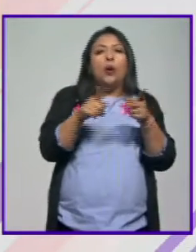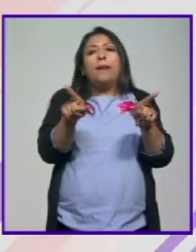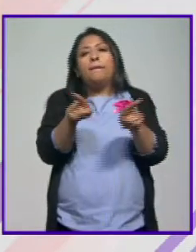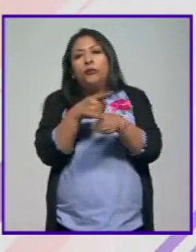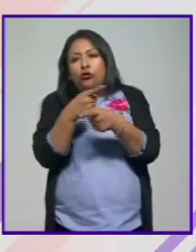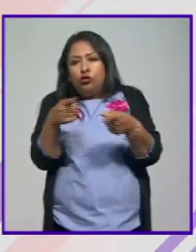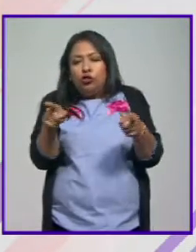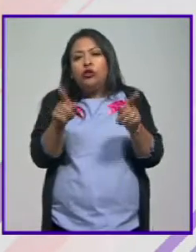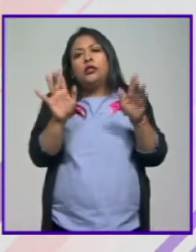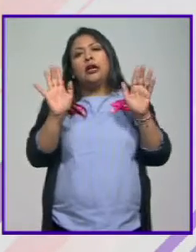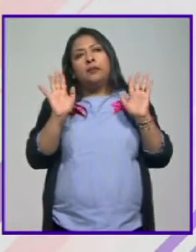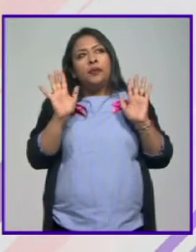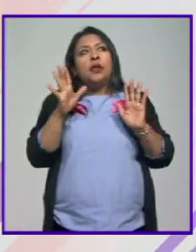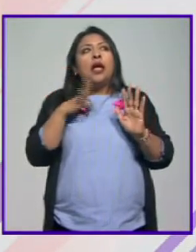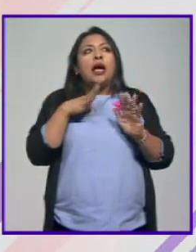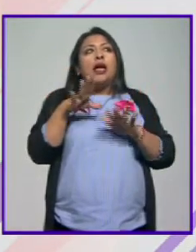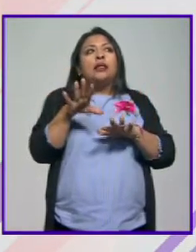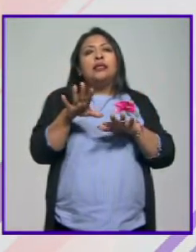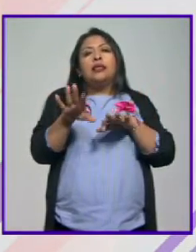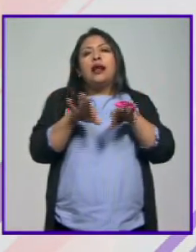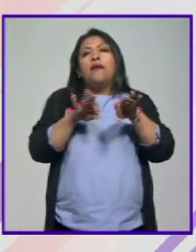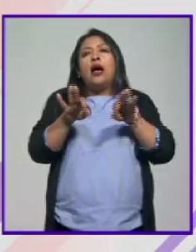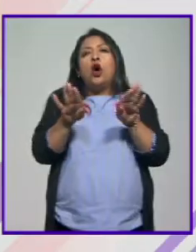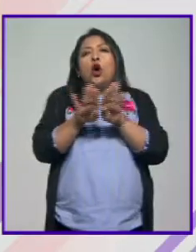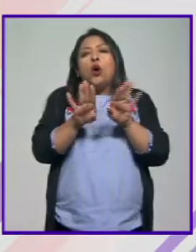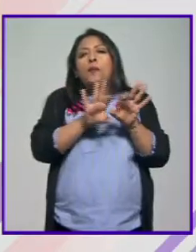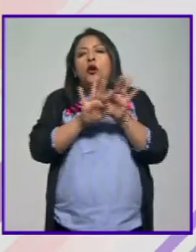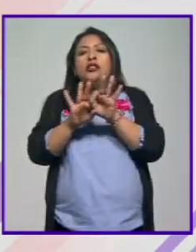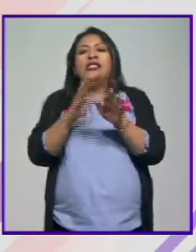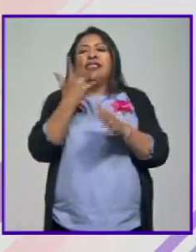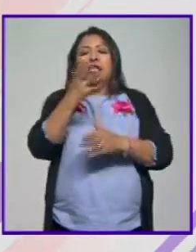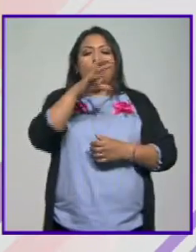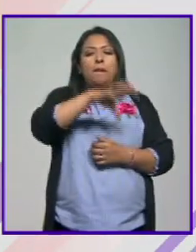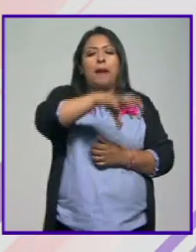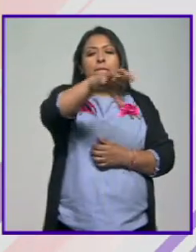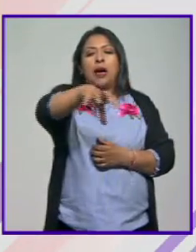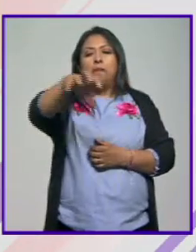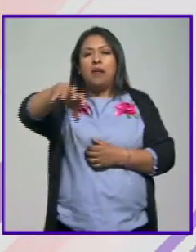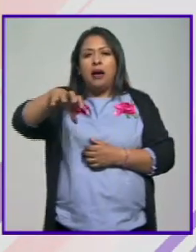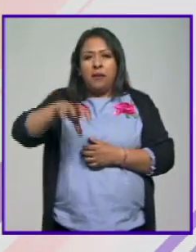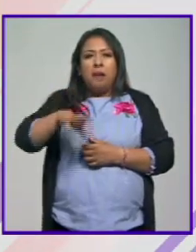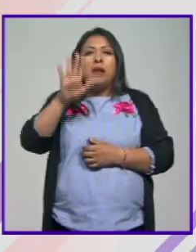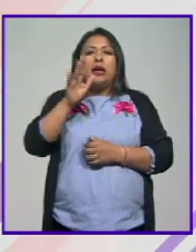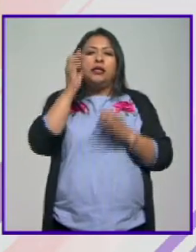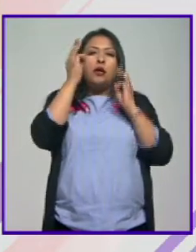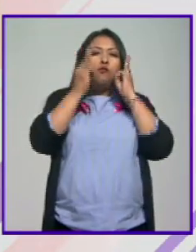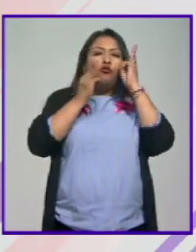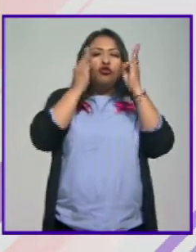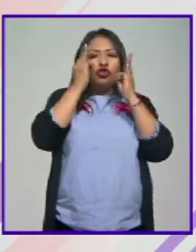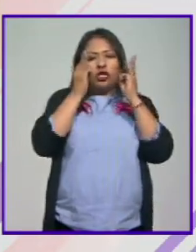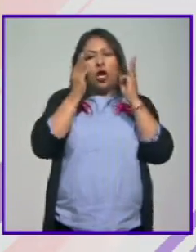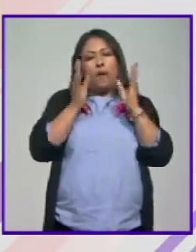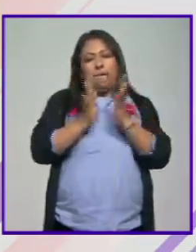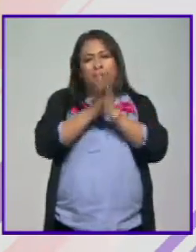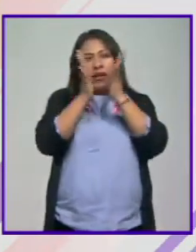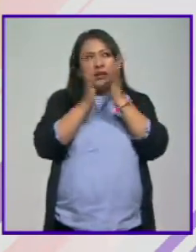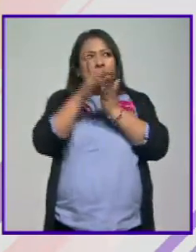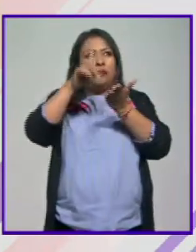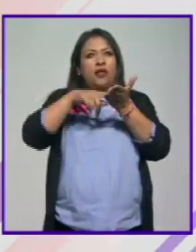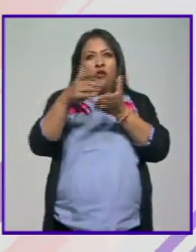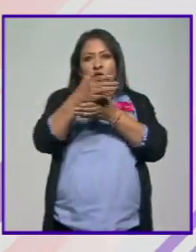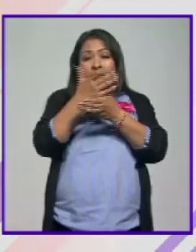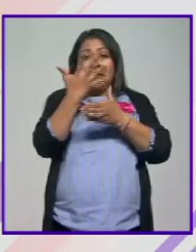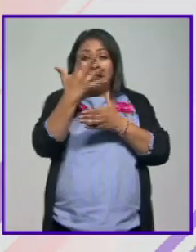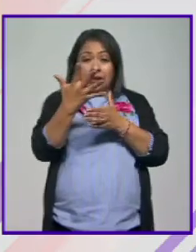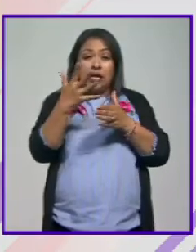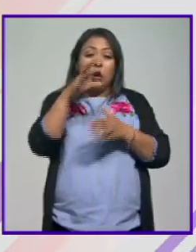música y bueno lo vamos a estar trabajando a través de cinco pabellones esto se creó como un museo interactivo de café en el que estos cinco